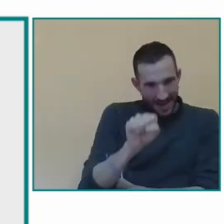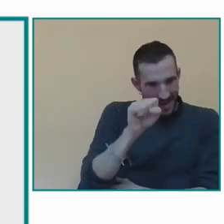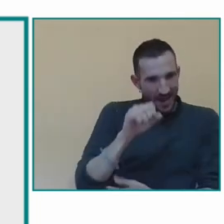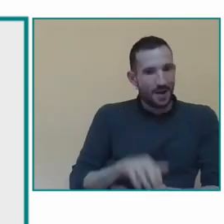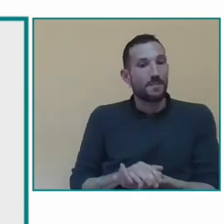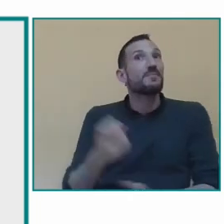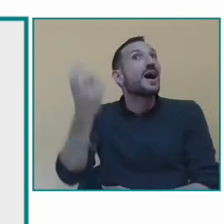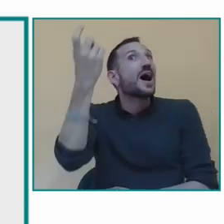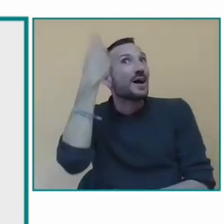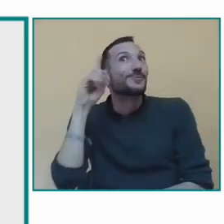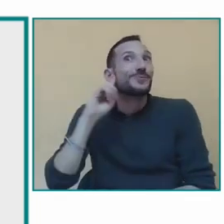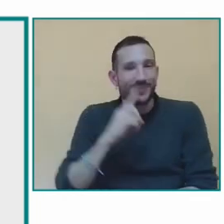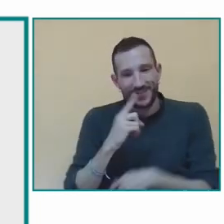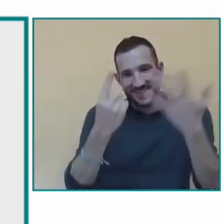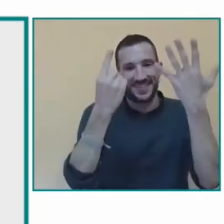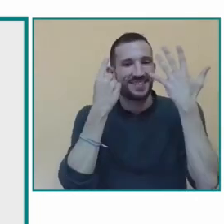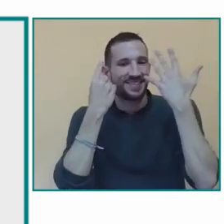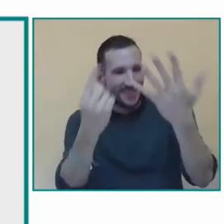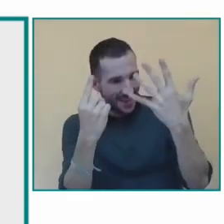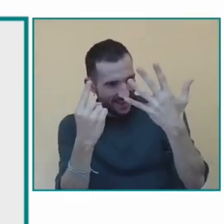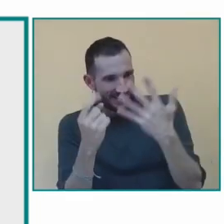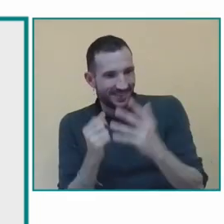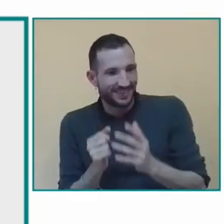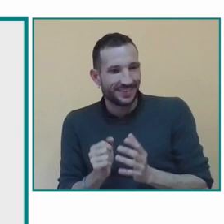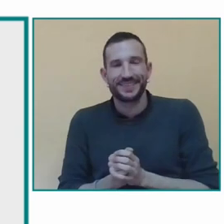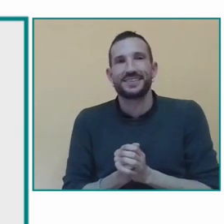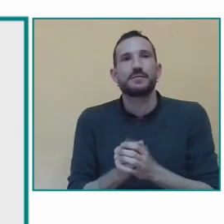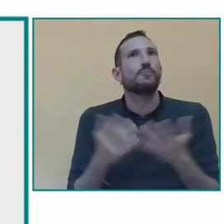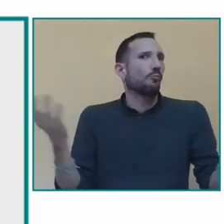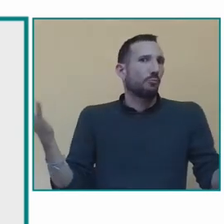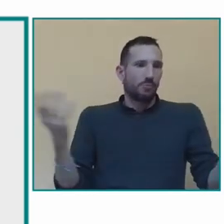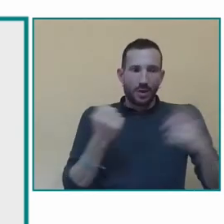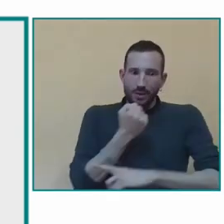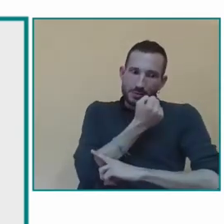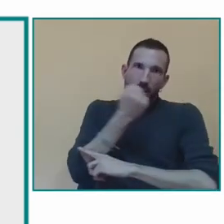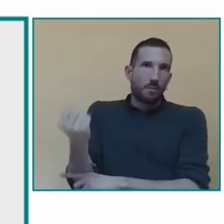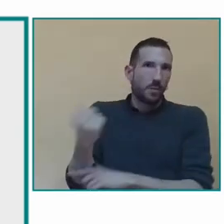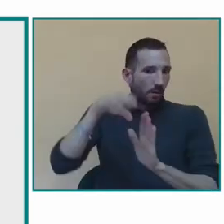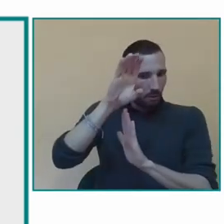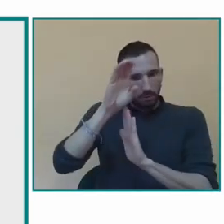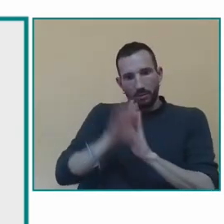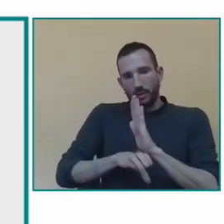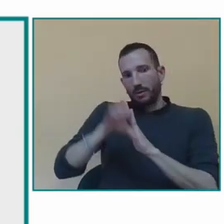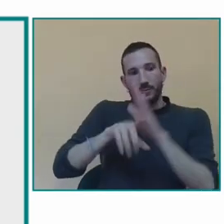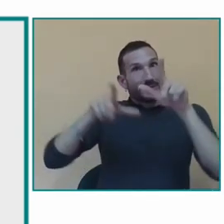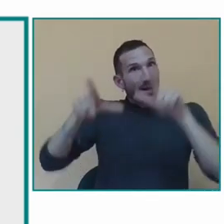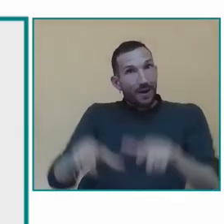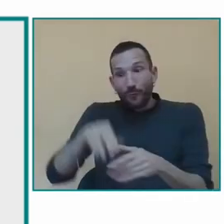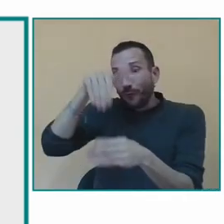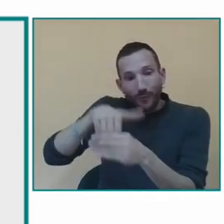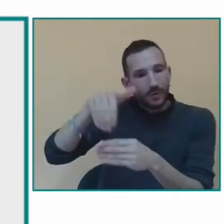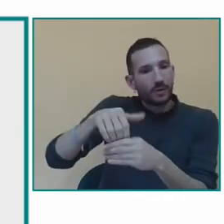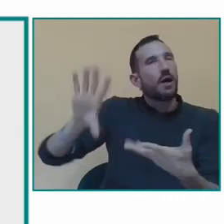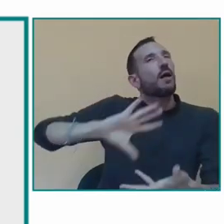tres grupos Evo A, B y C yo en concreto soy el referente Evo A que es un grupo con seis alumnos a los que yo